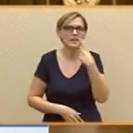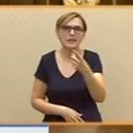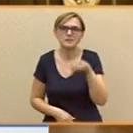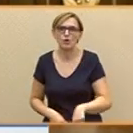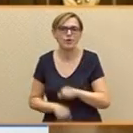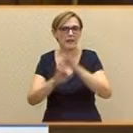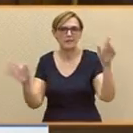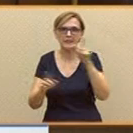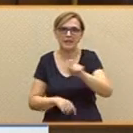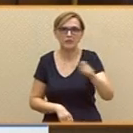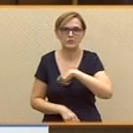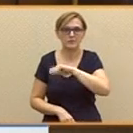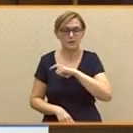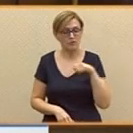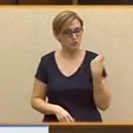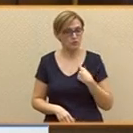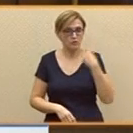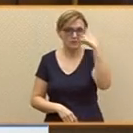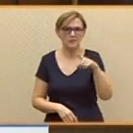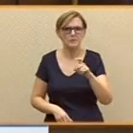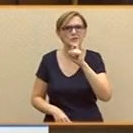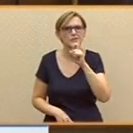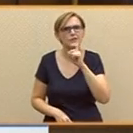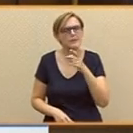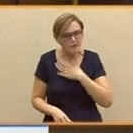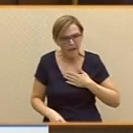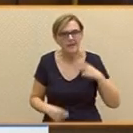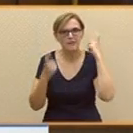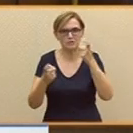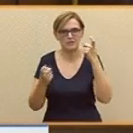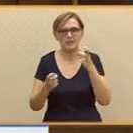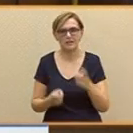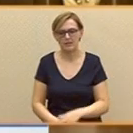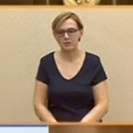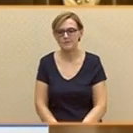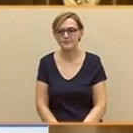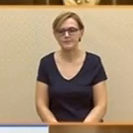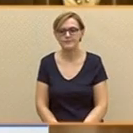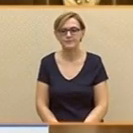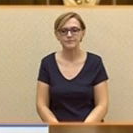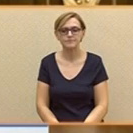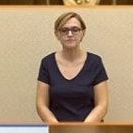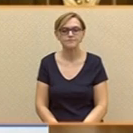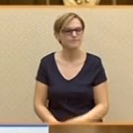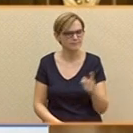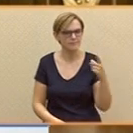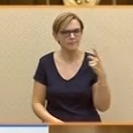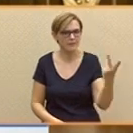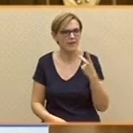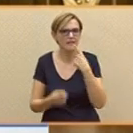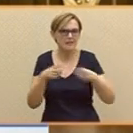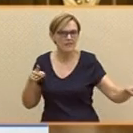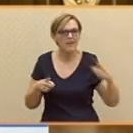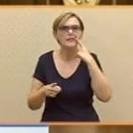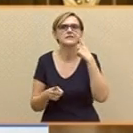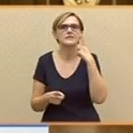Nosotros sabemos que es difícil, pero estamos dispuestos a intentarlo. A pesar de nuestras enormes diferencias, de los agravios y de los